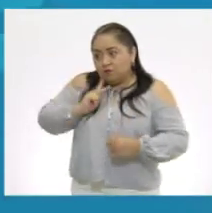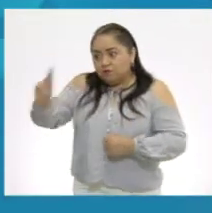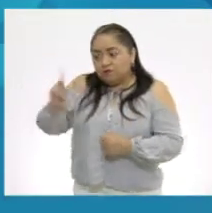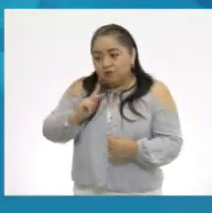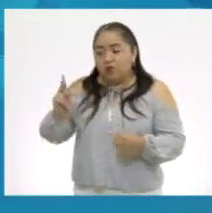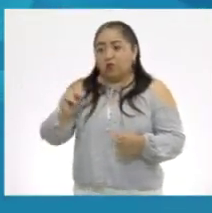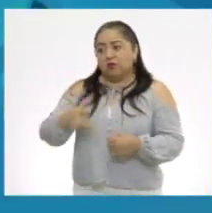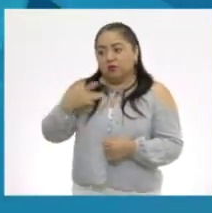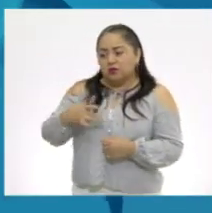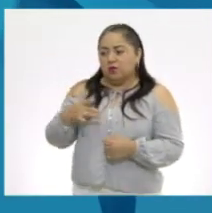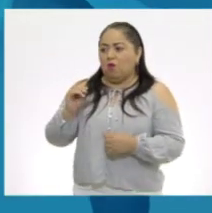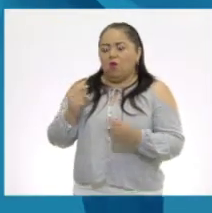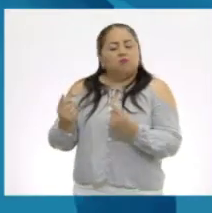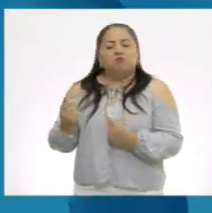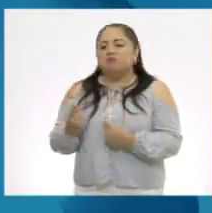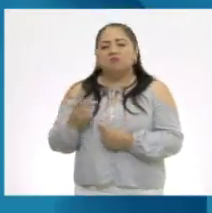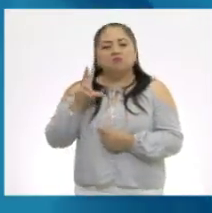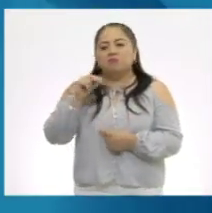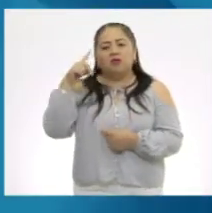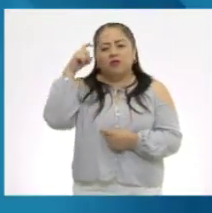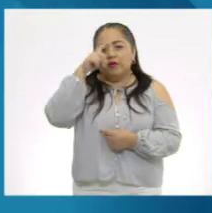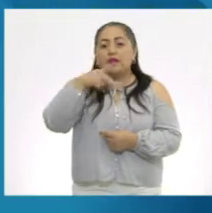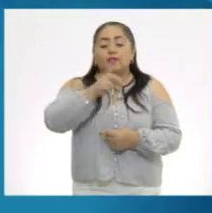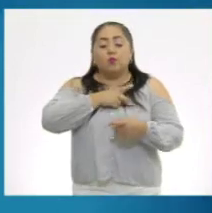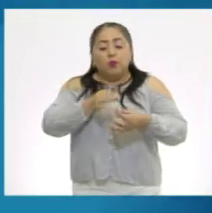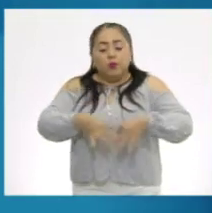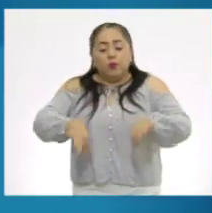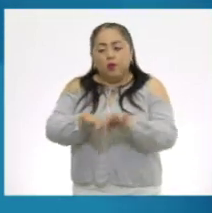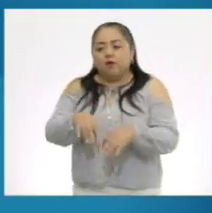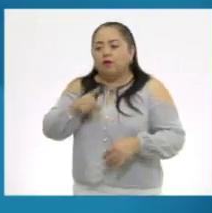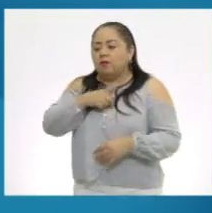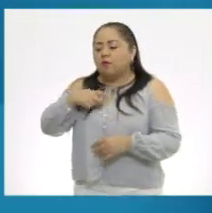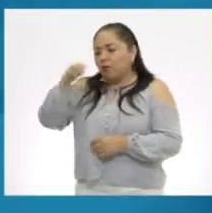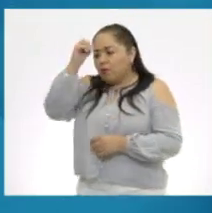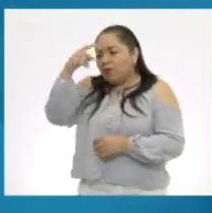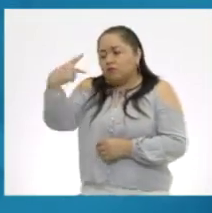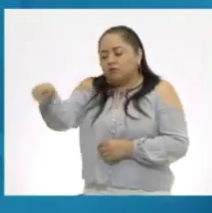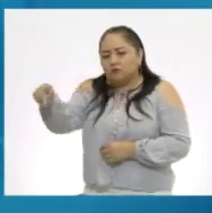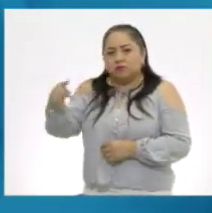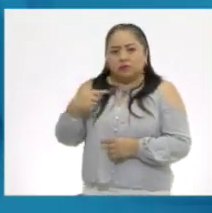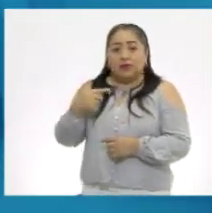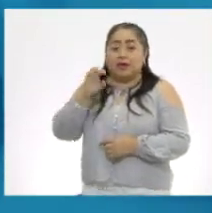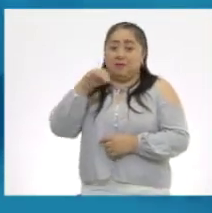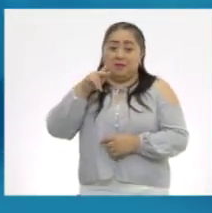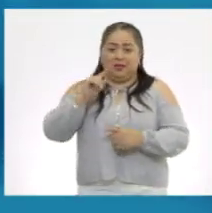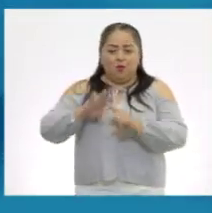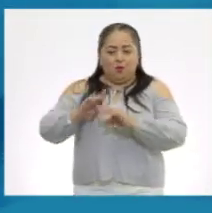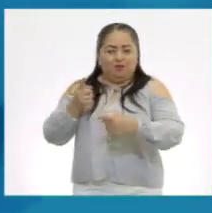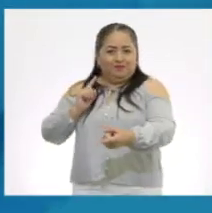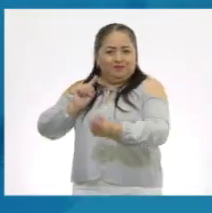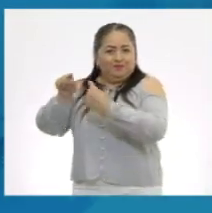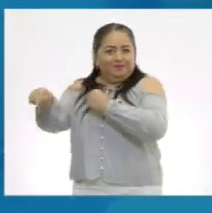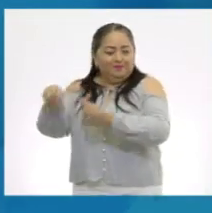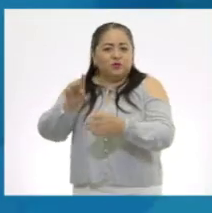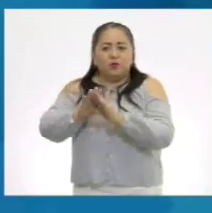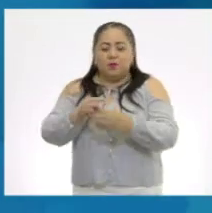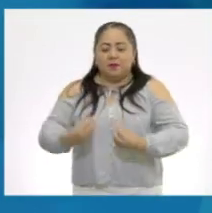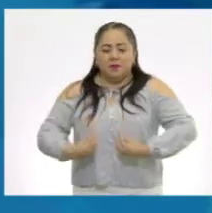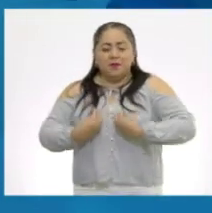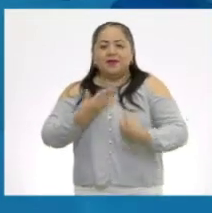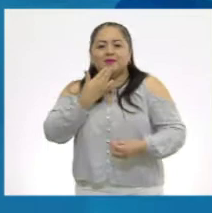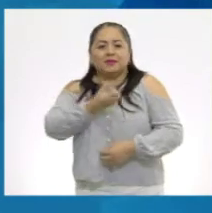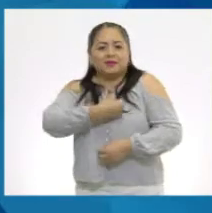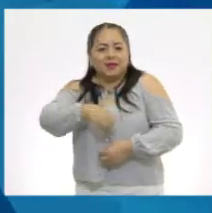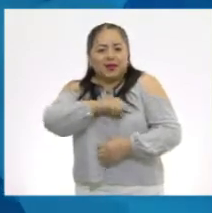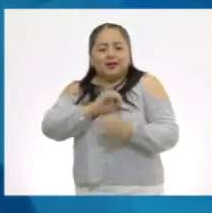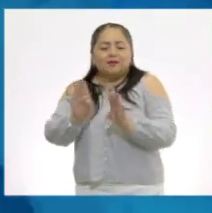sentir o reaccionar del otro. Lo importante es escuchar su punto de vista. La empatía promueve una convivencia sana, armónica y